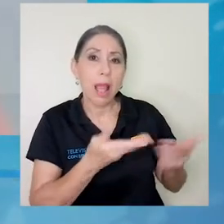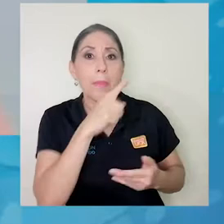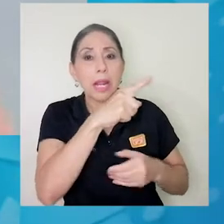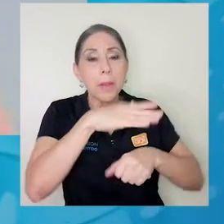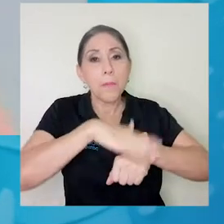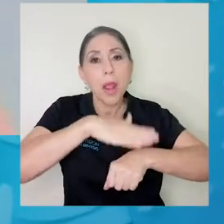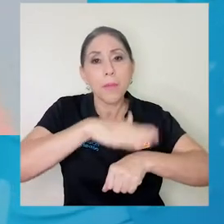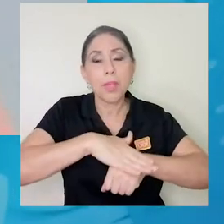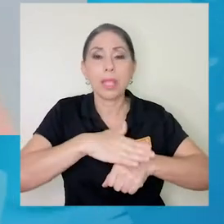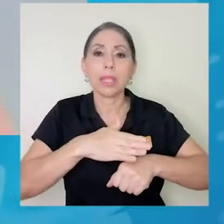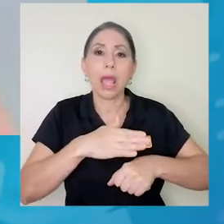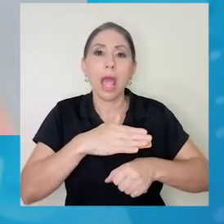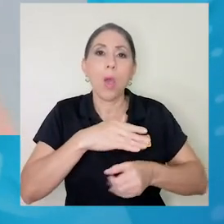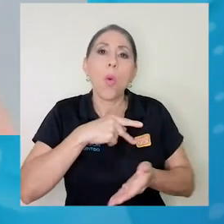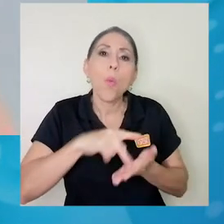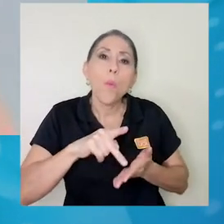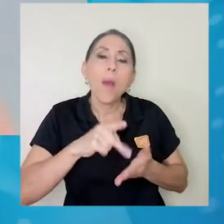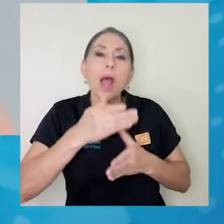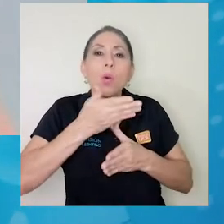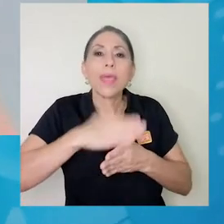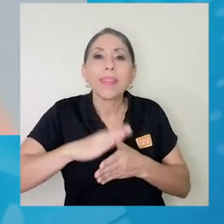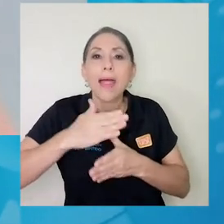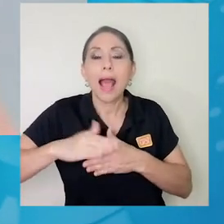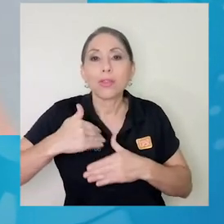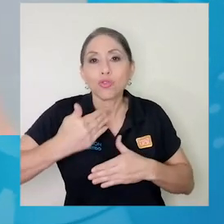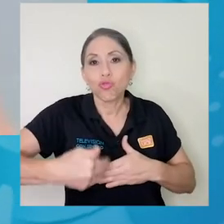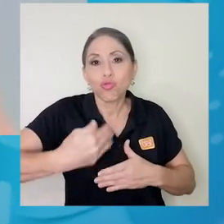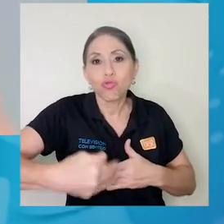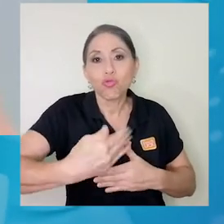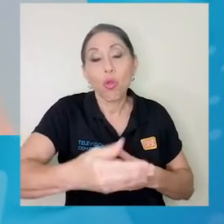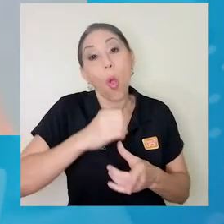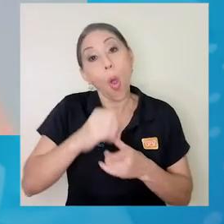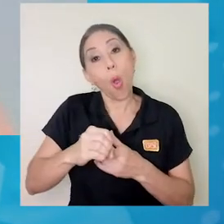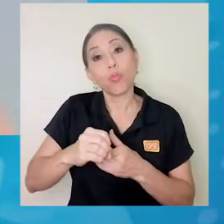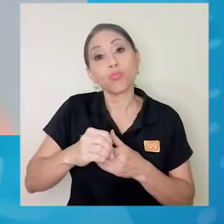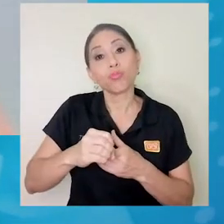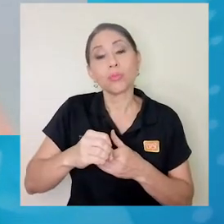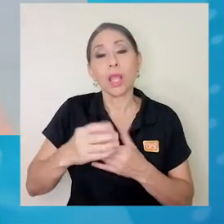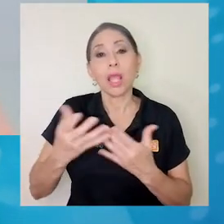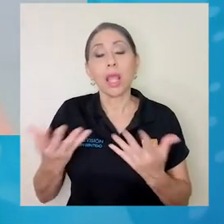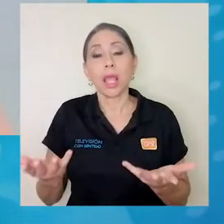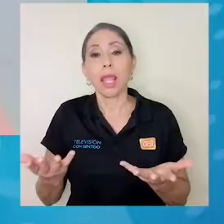permita un pago en tractos o bien un pago